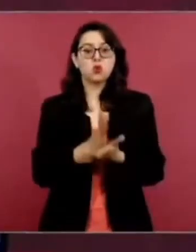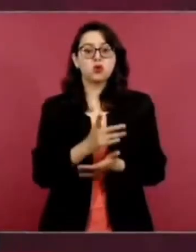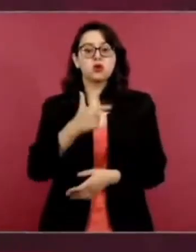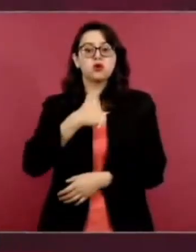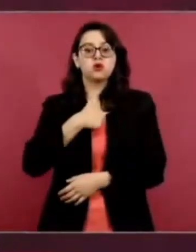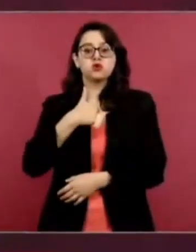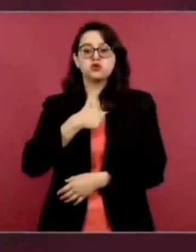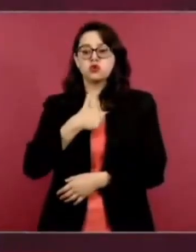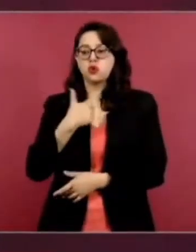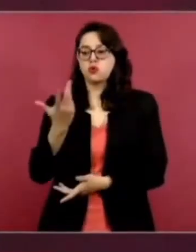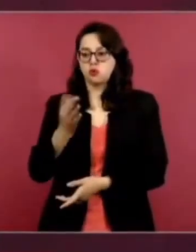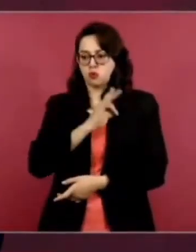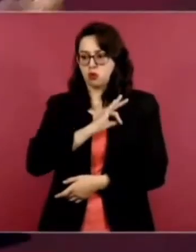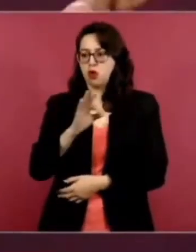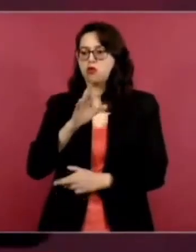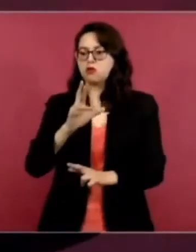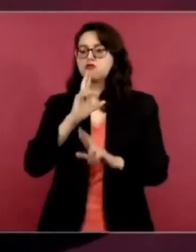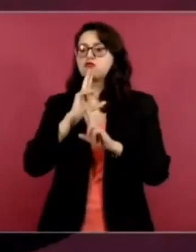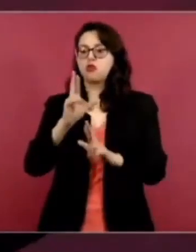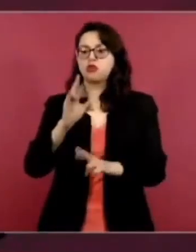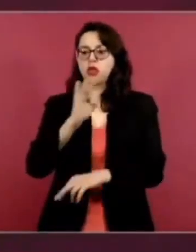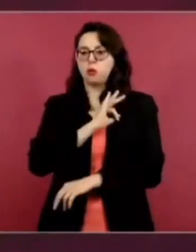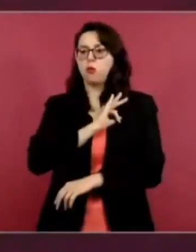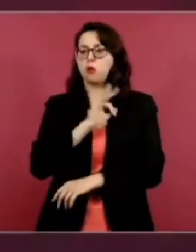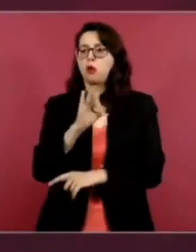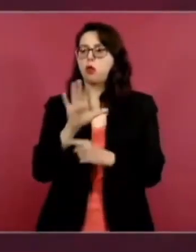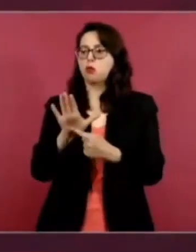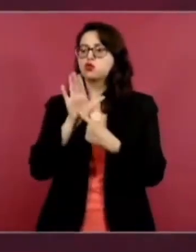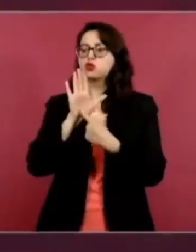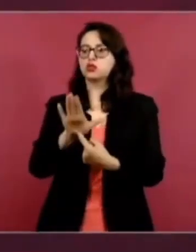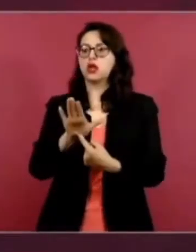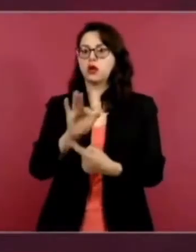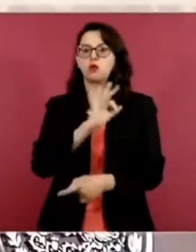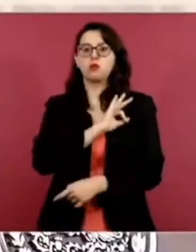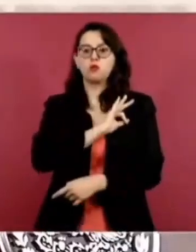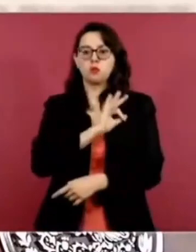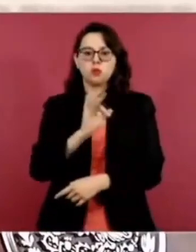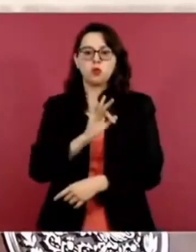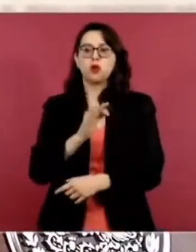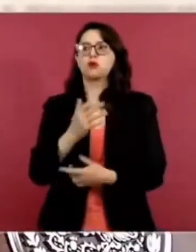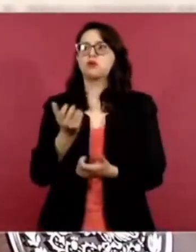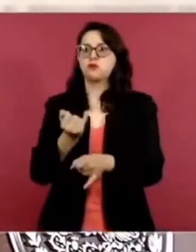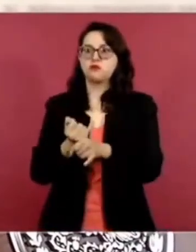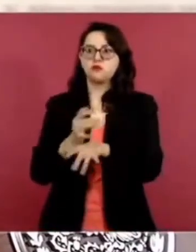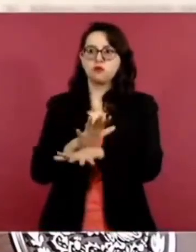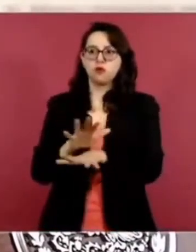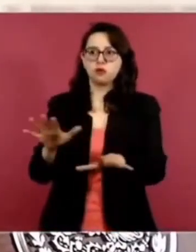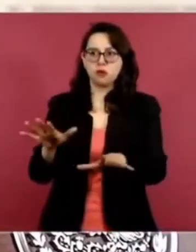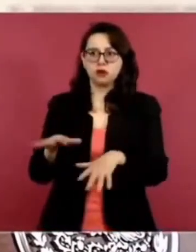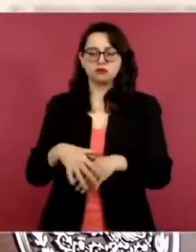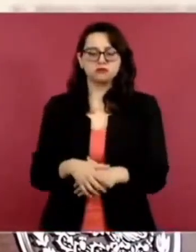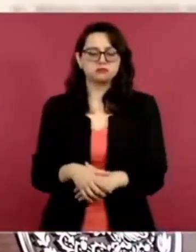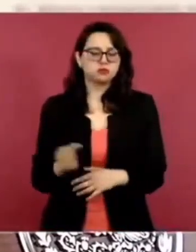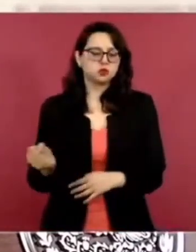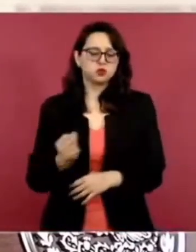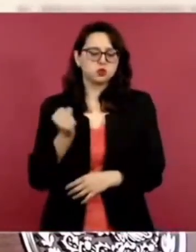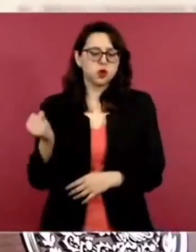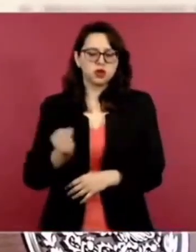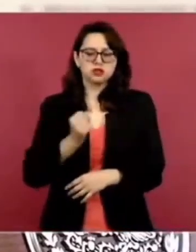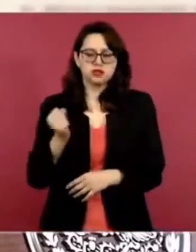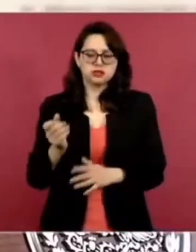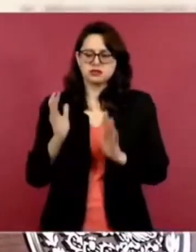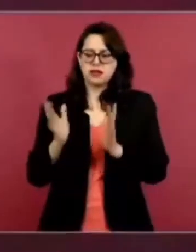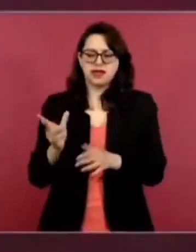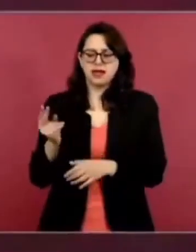Para replicar. Porque si no, sí. Nos estarían golpeando,